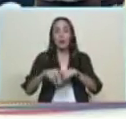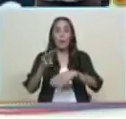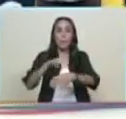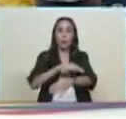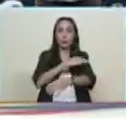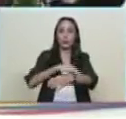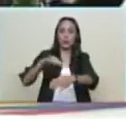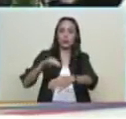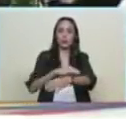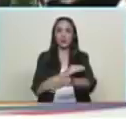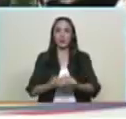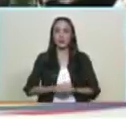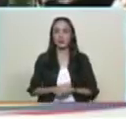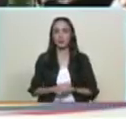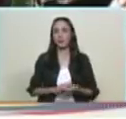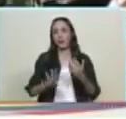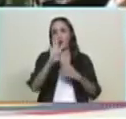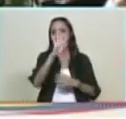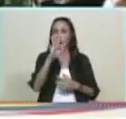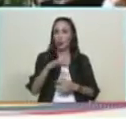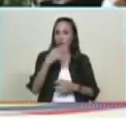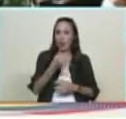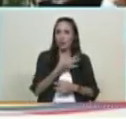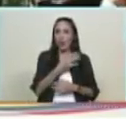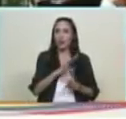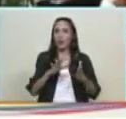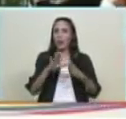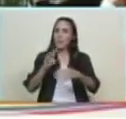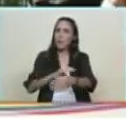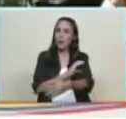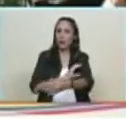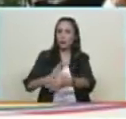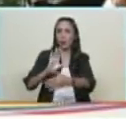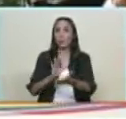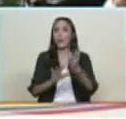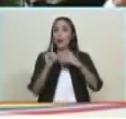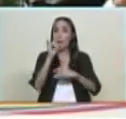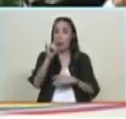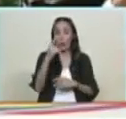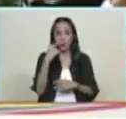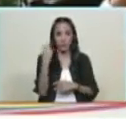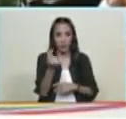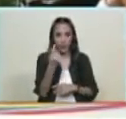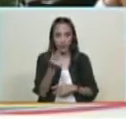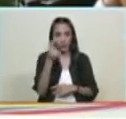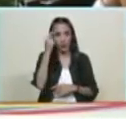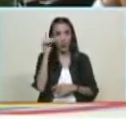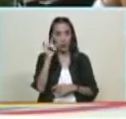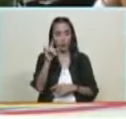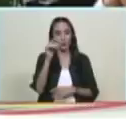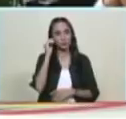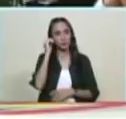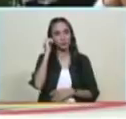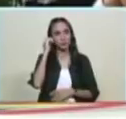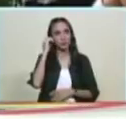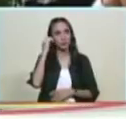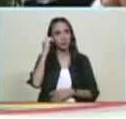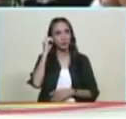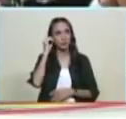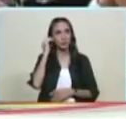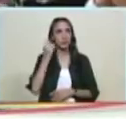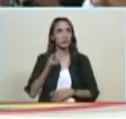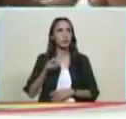también maravilloso a las 4 de la tarde van a ser del lunes del día lunes del día lunes fiesta baile